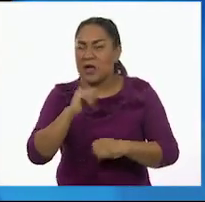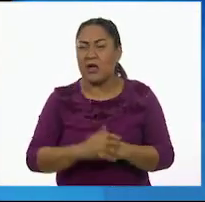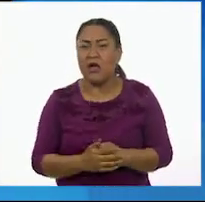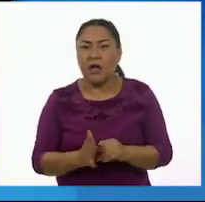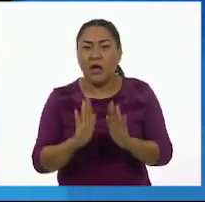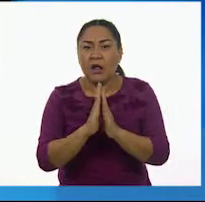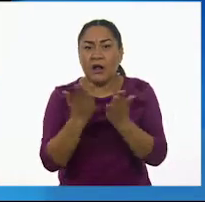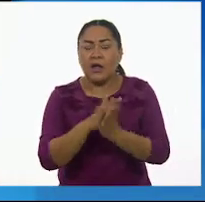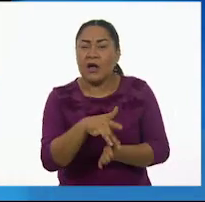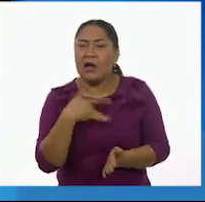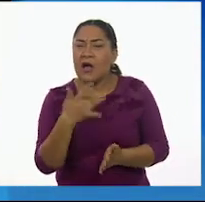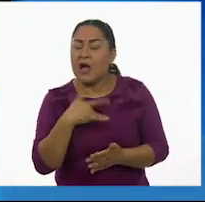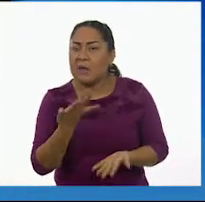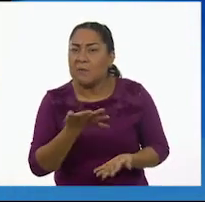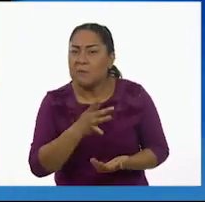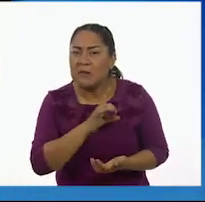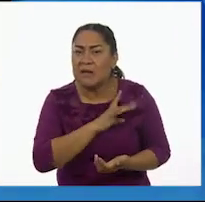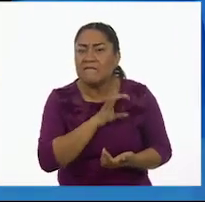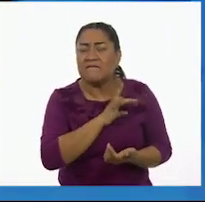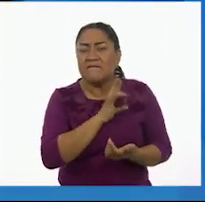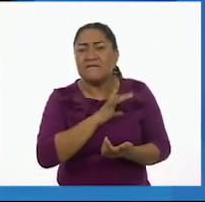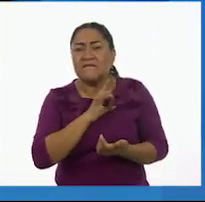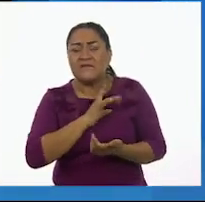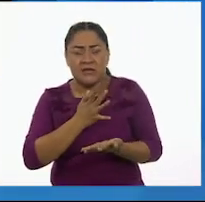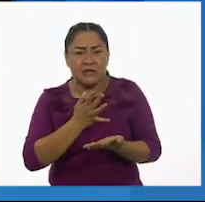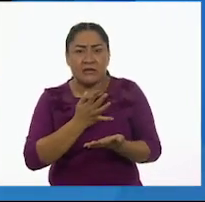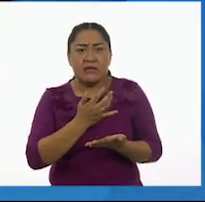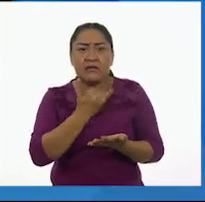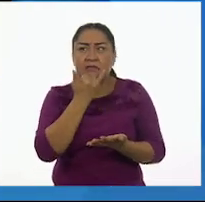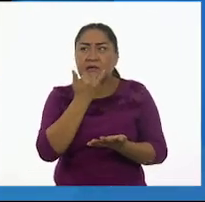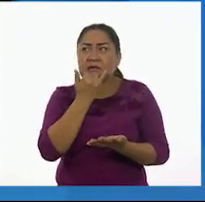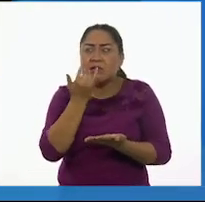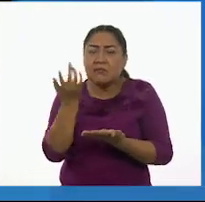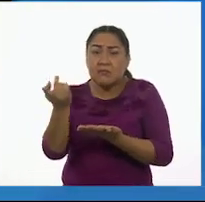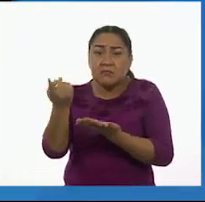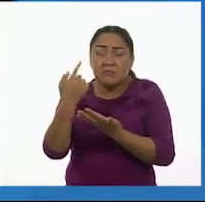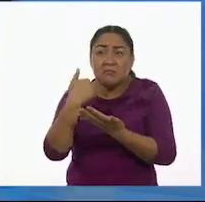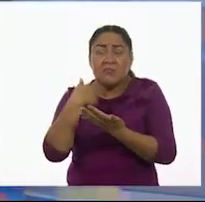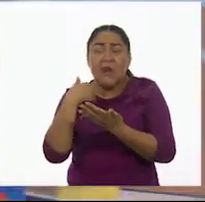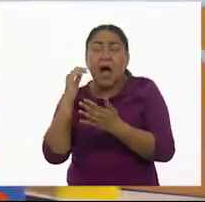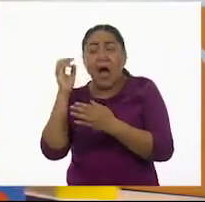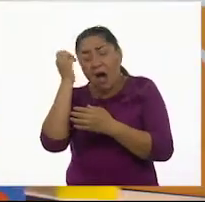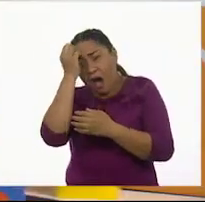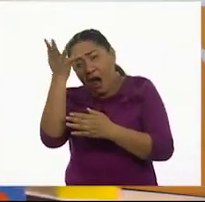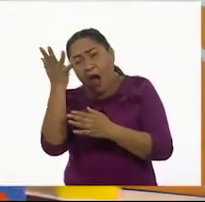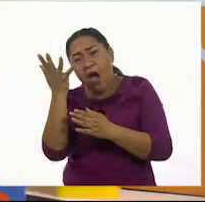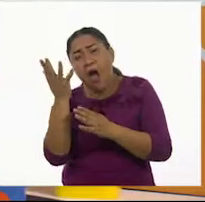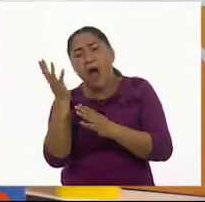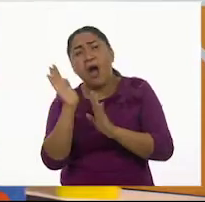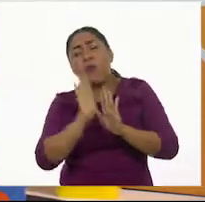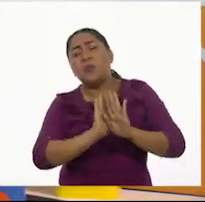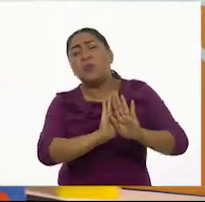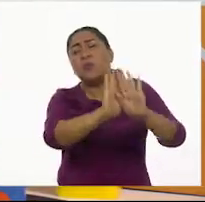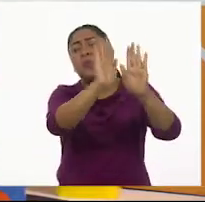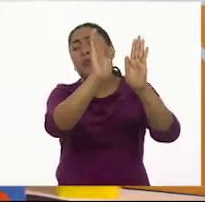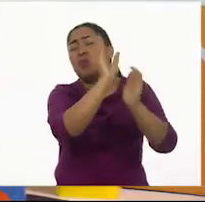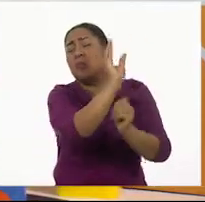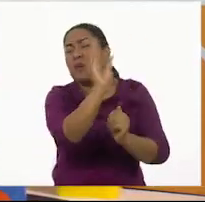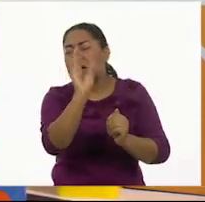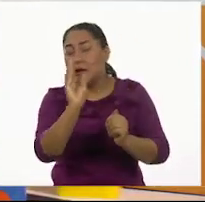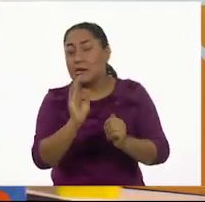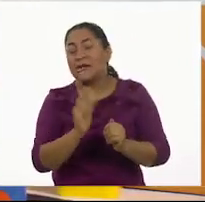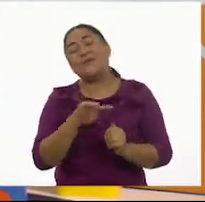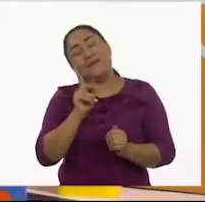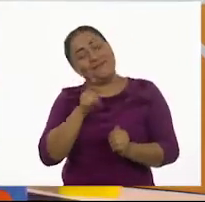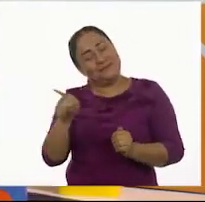tener miedo. Temía que lo olvidaran en un librero. Pero nuestro poeta